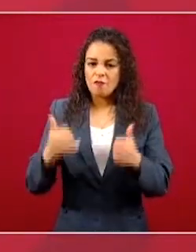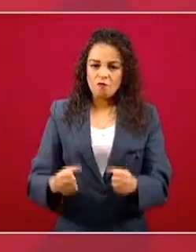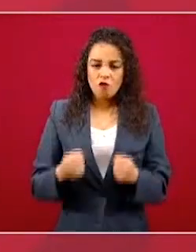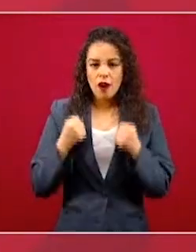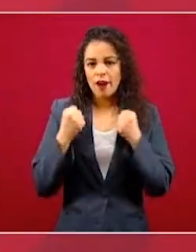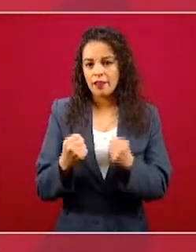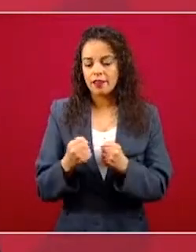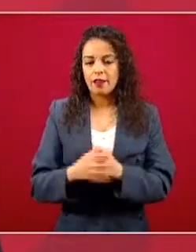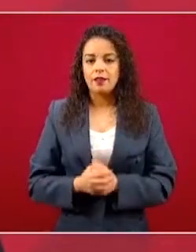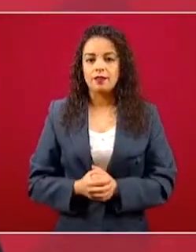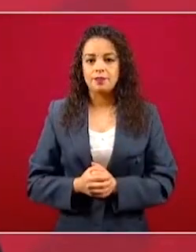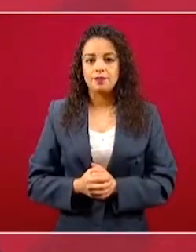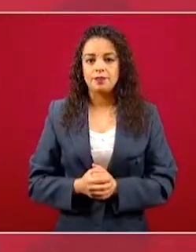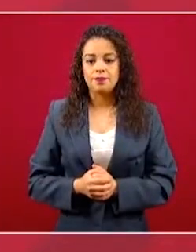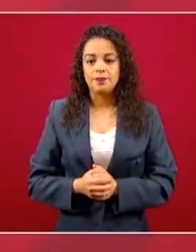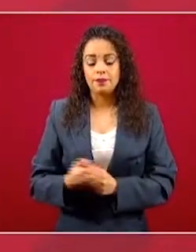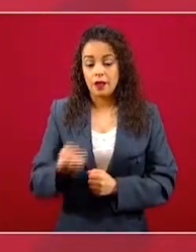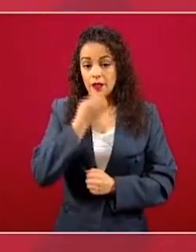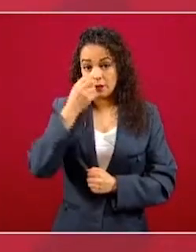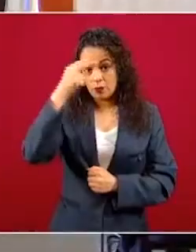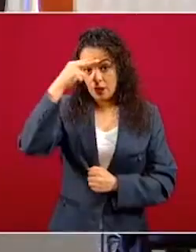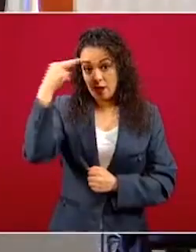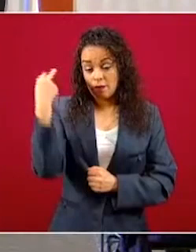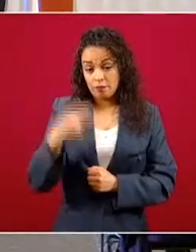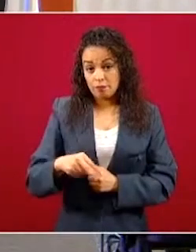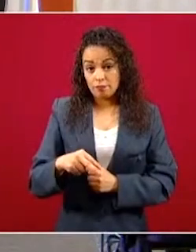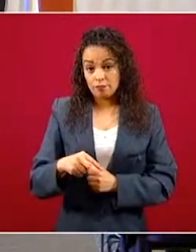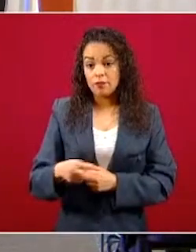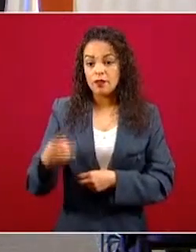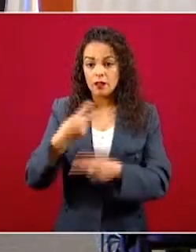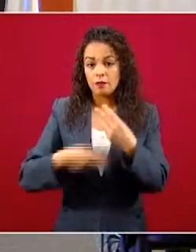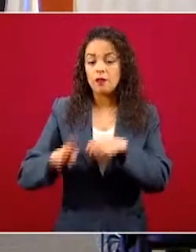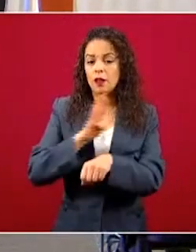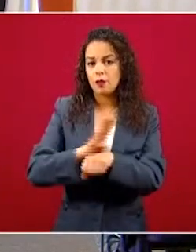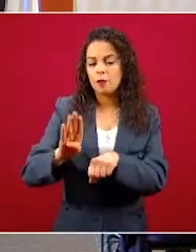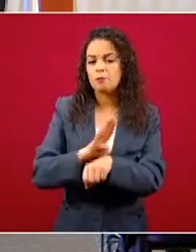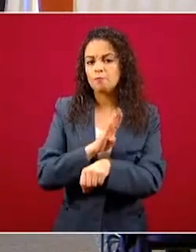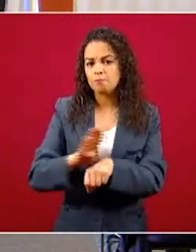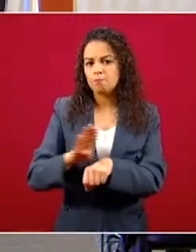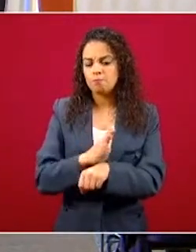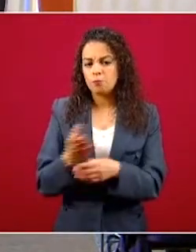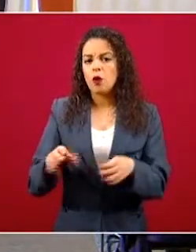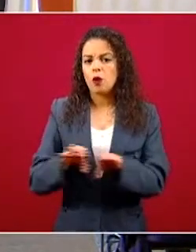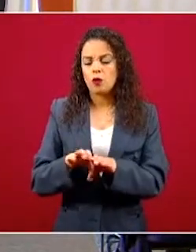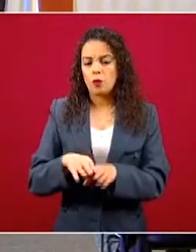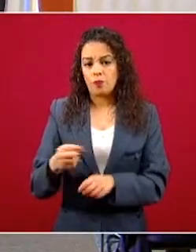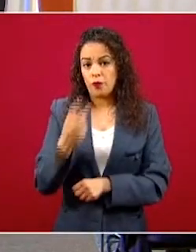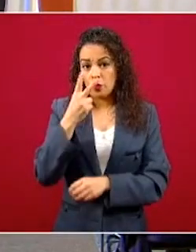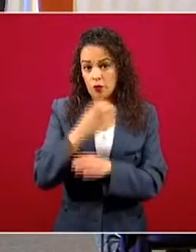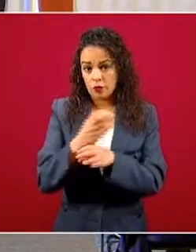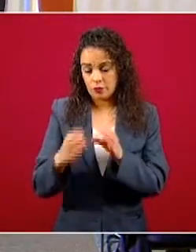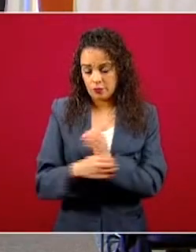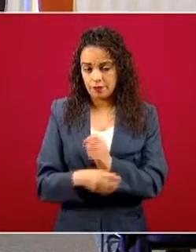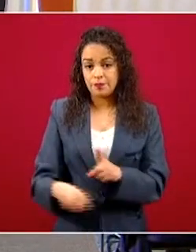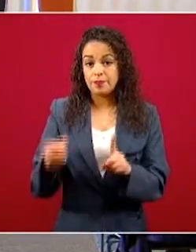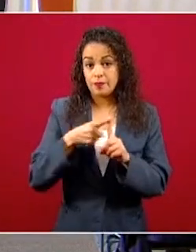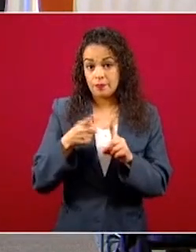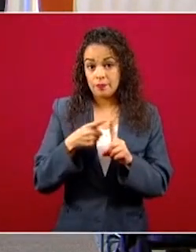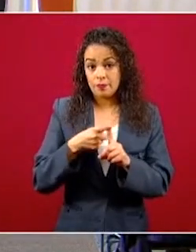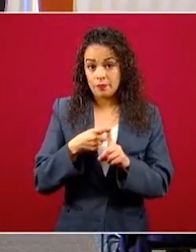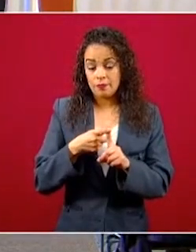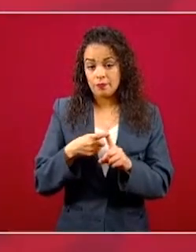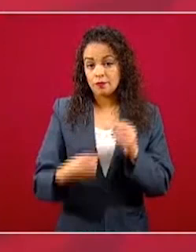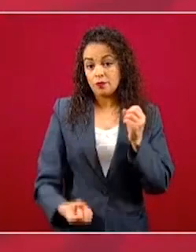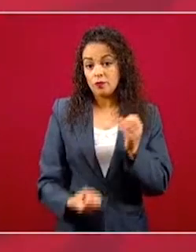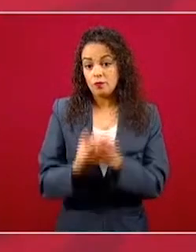La nueva Escuela Mexicana tendrá que beneficiarse de dos cosas. Primero, de una nueva relación que se ha